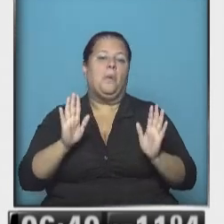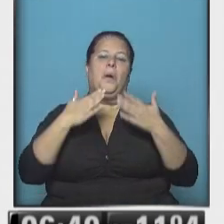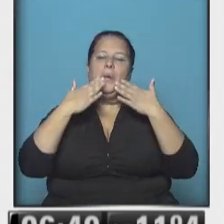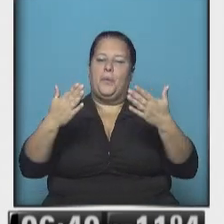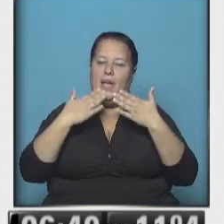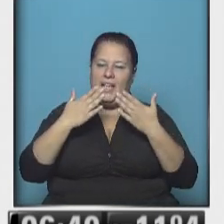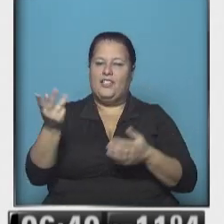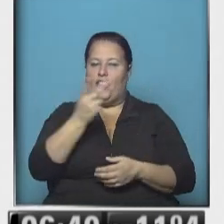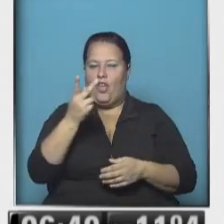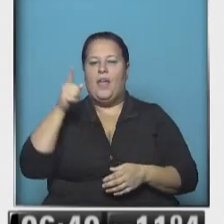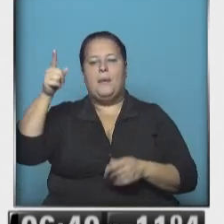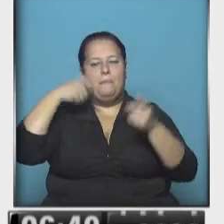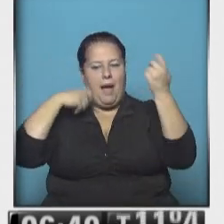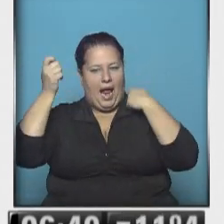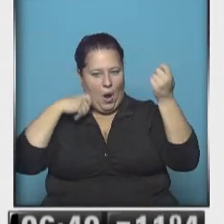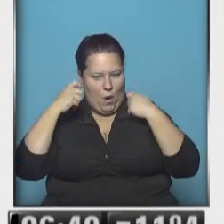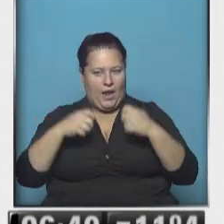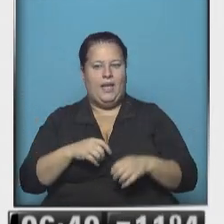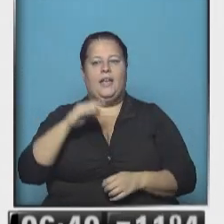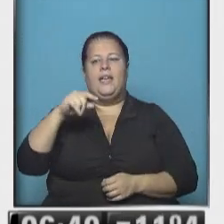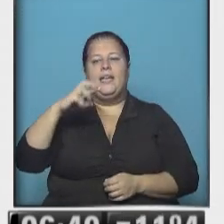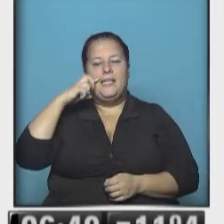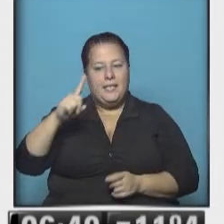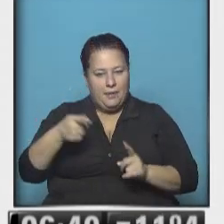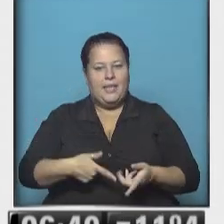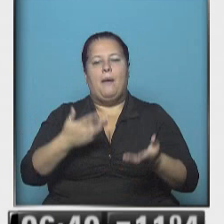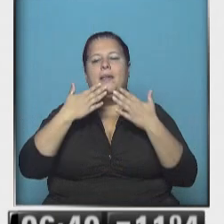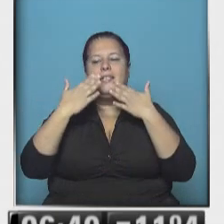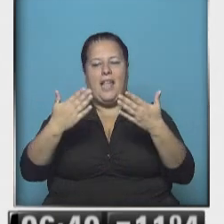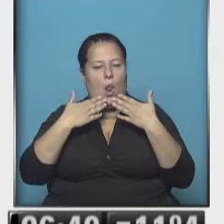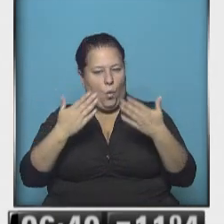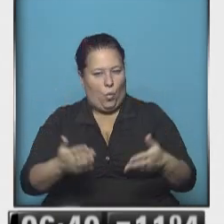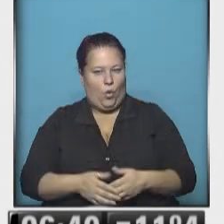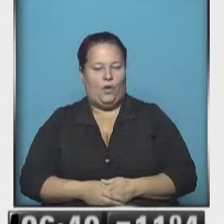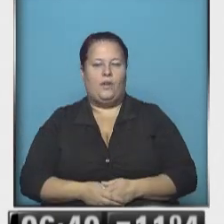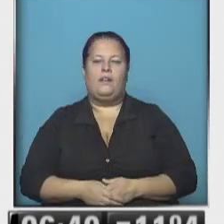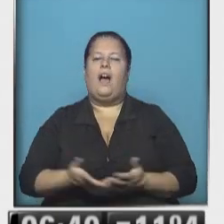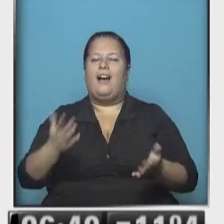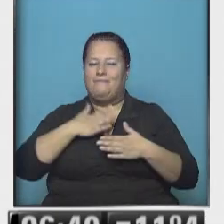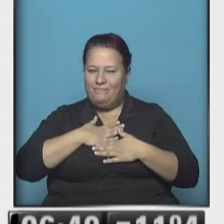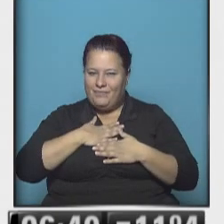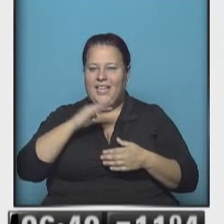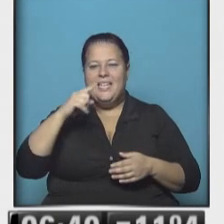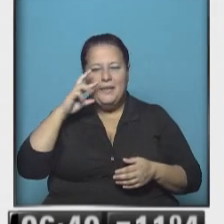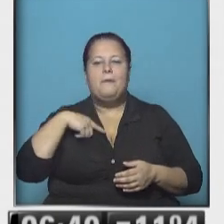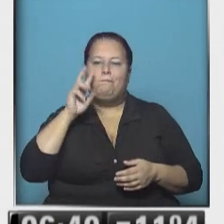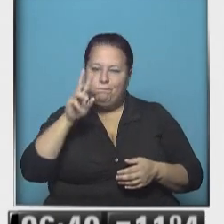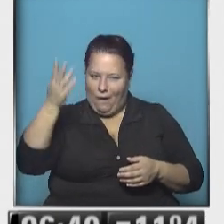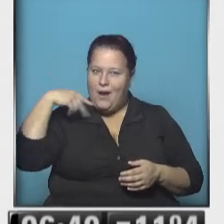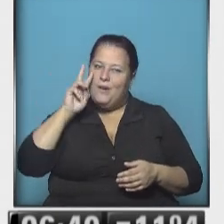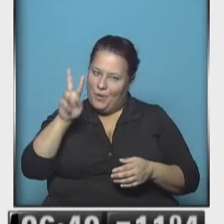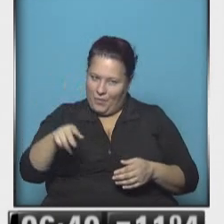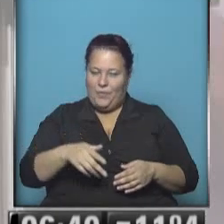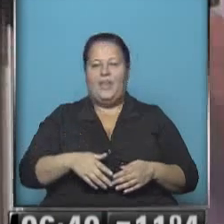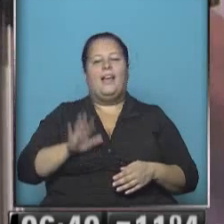Besazo, Nadia Icari desde Asunción, Paraguay. Chipi, también les envía saludos. Fati querida, Chipi, lo he visto el otro día,